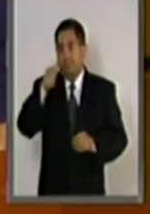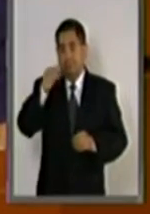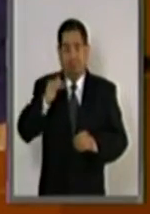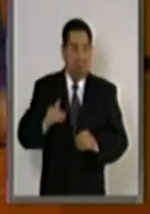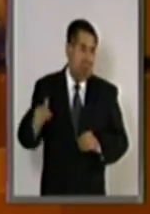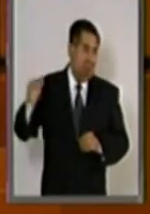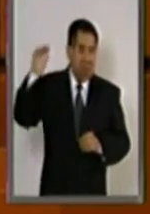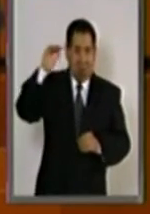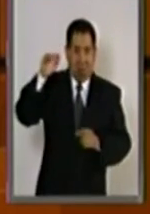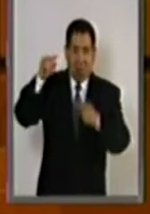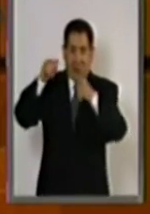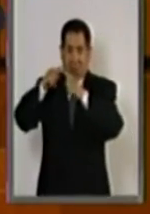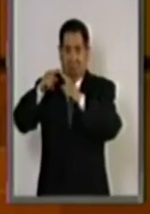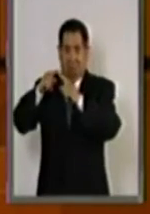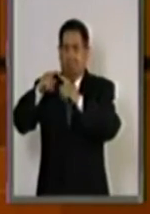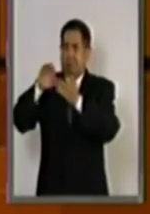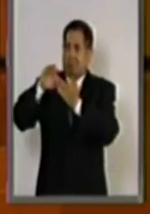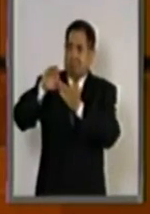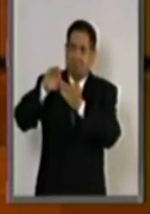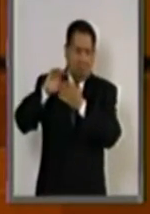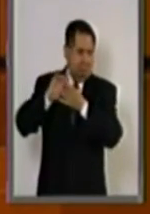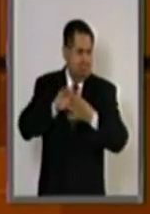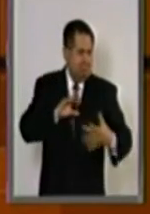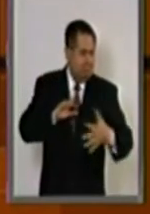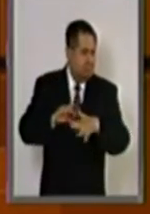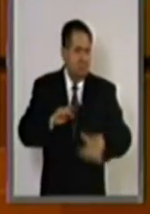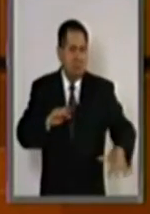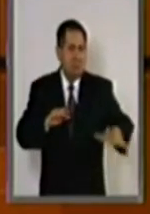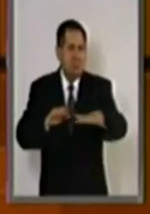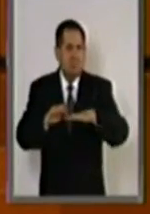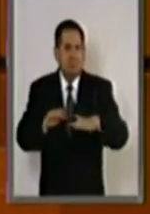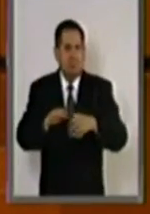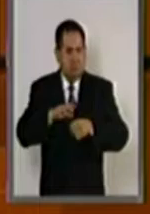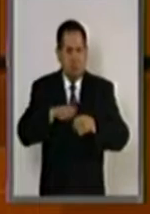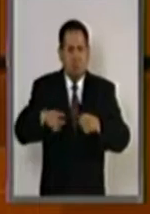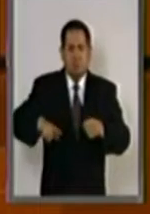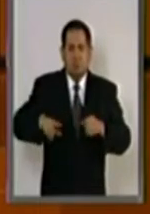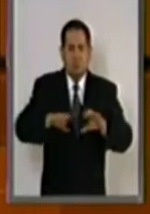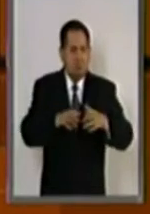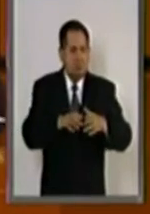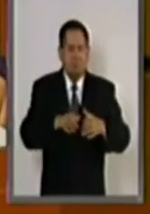gobierno, el más cercano a la gente, en los gobiernos locales.